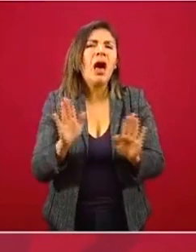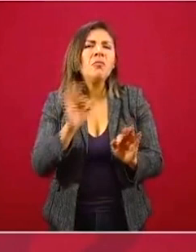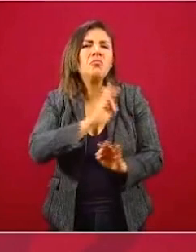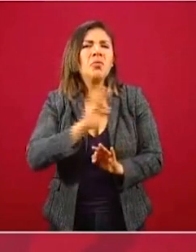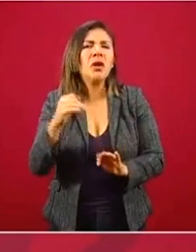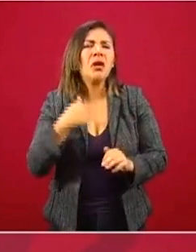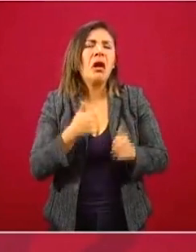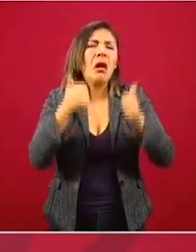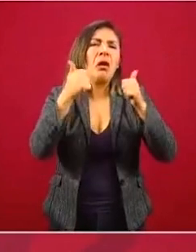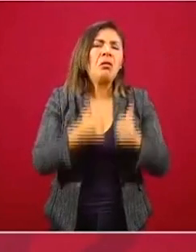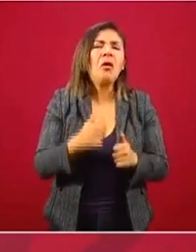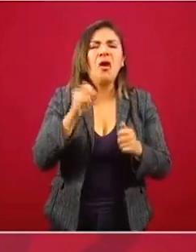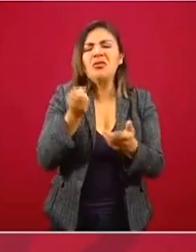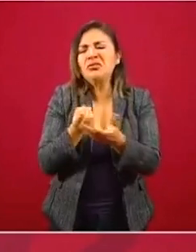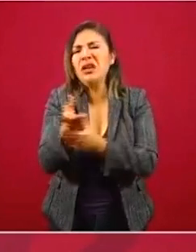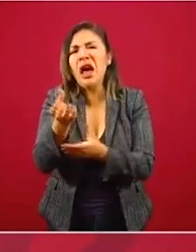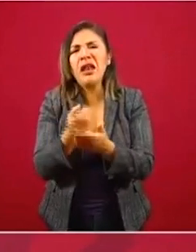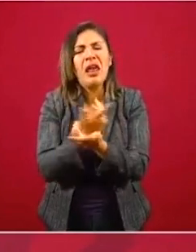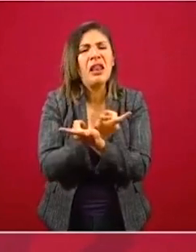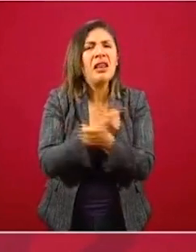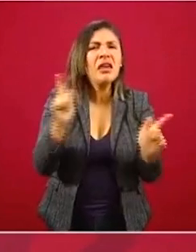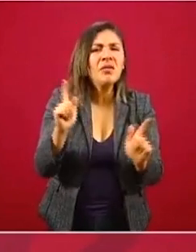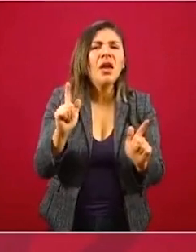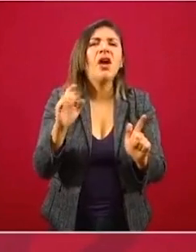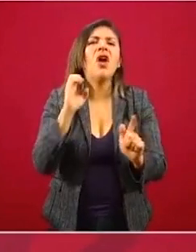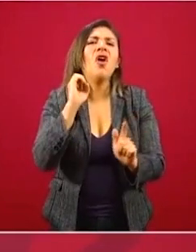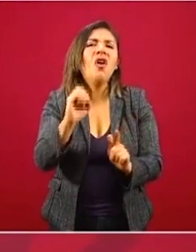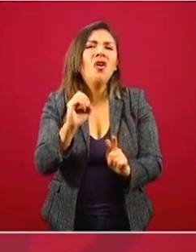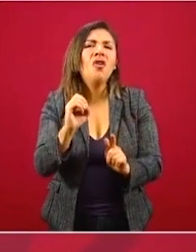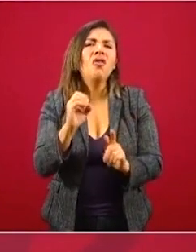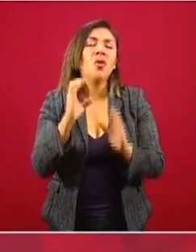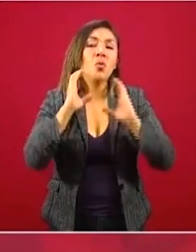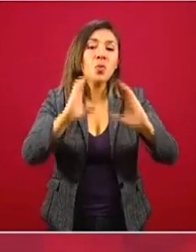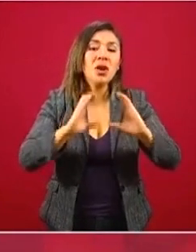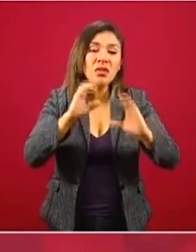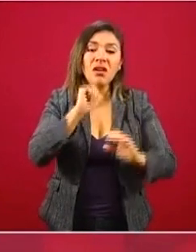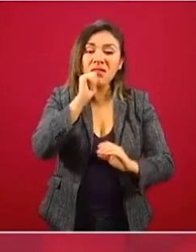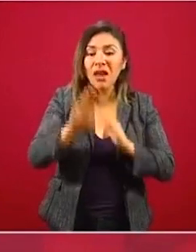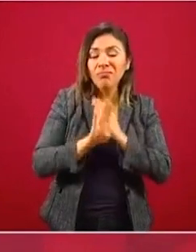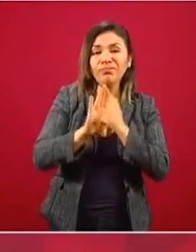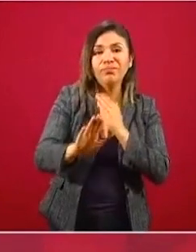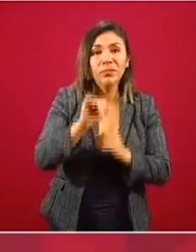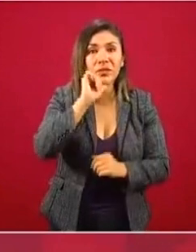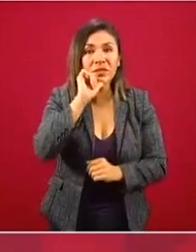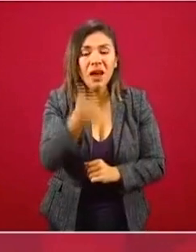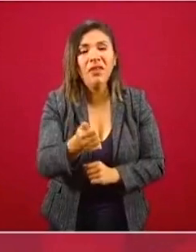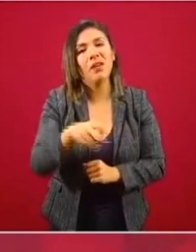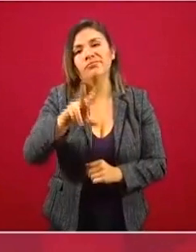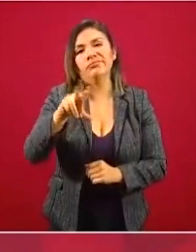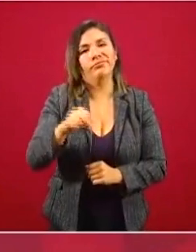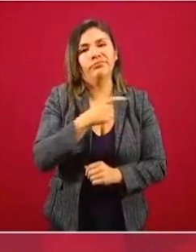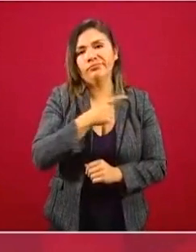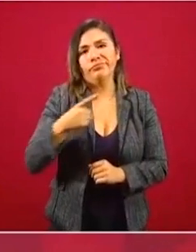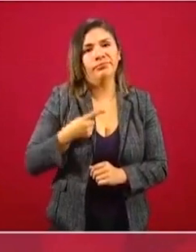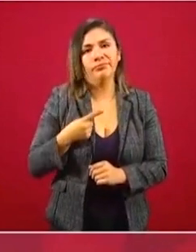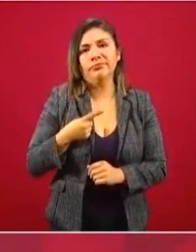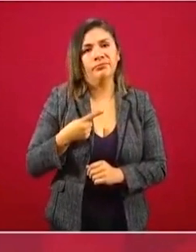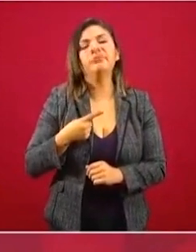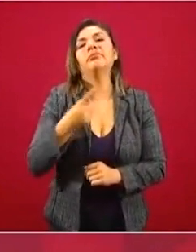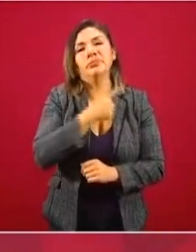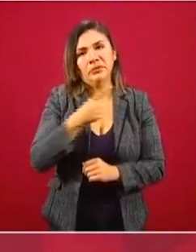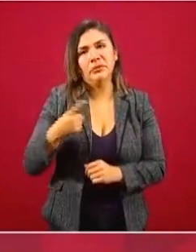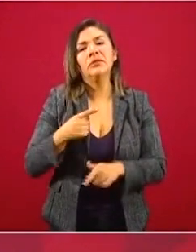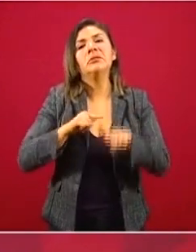de prevención, seguir